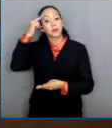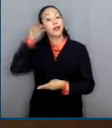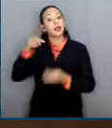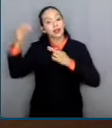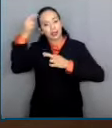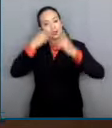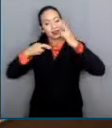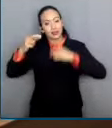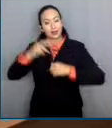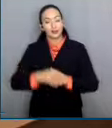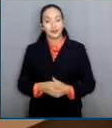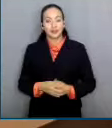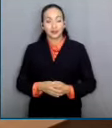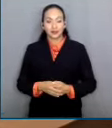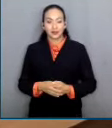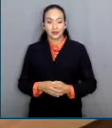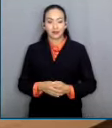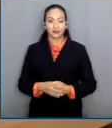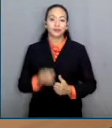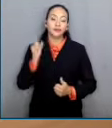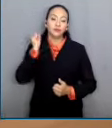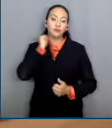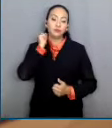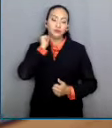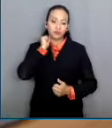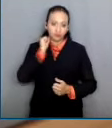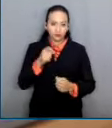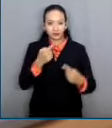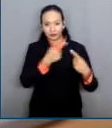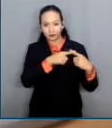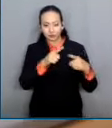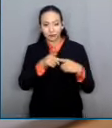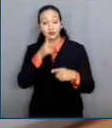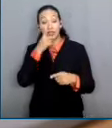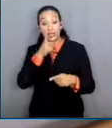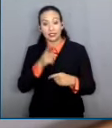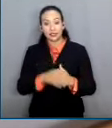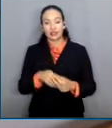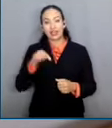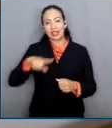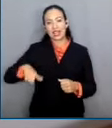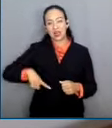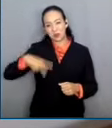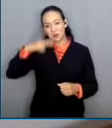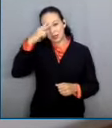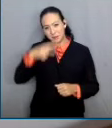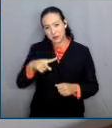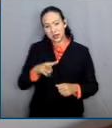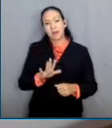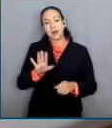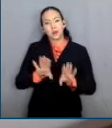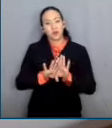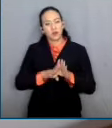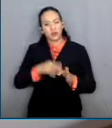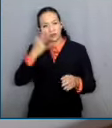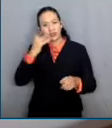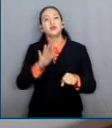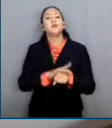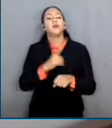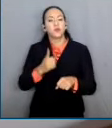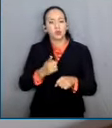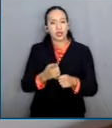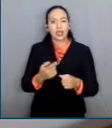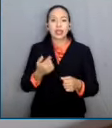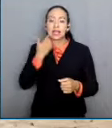Y senadores de oposición lamentaron que el Estado mexicano incumpla con la obligación de eliminar la prisión preventiva oficiosa y el